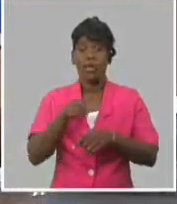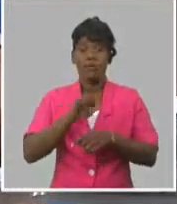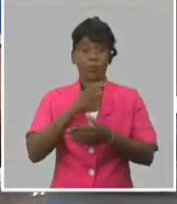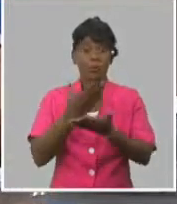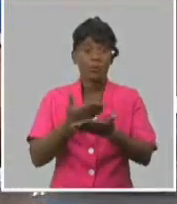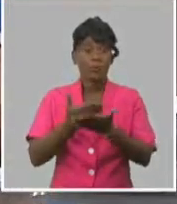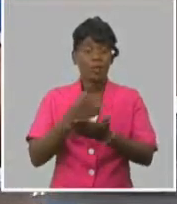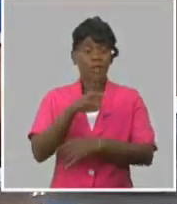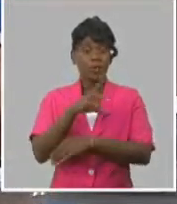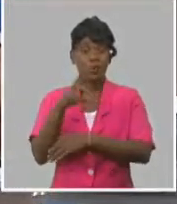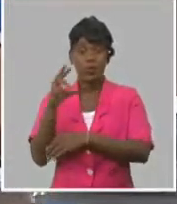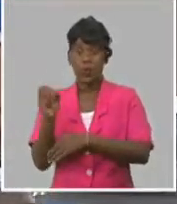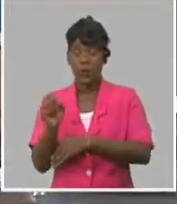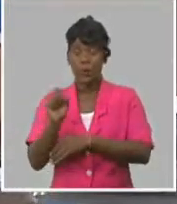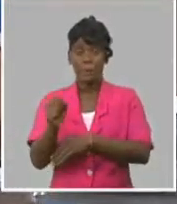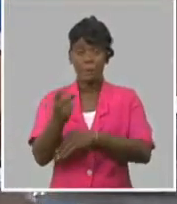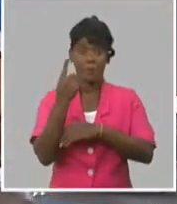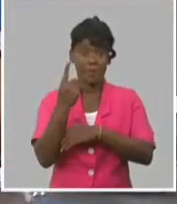se hagan.